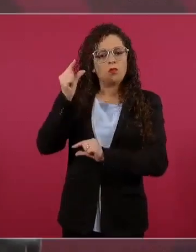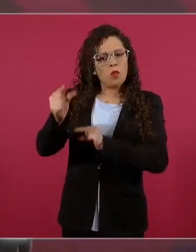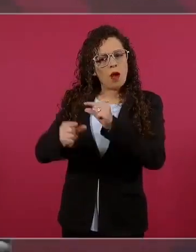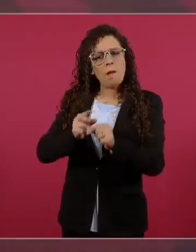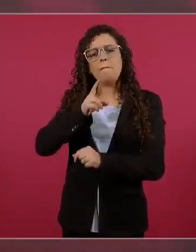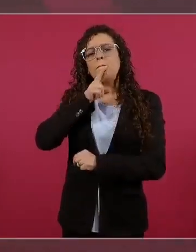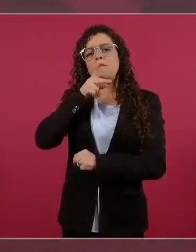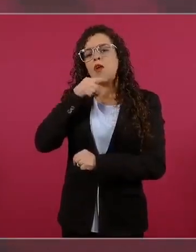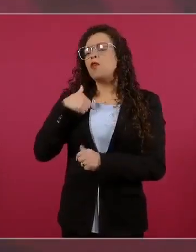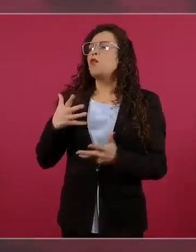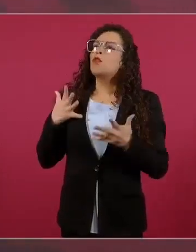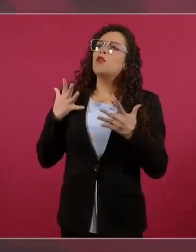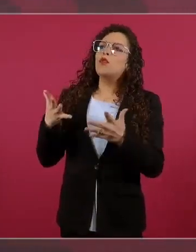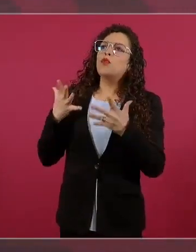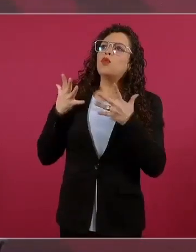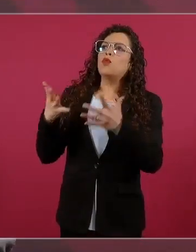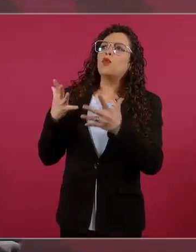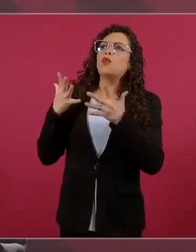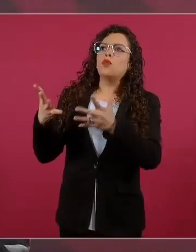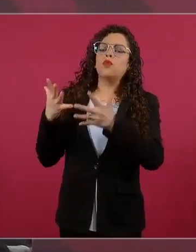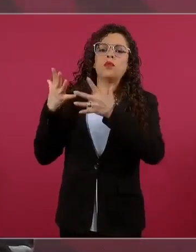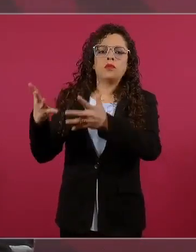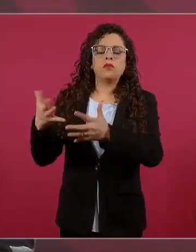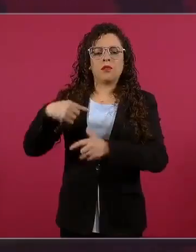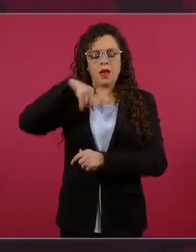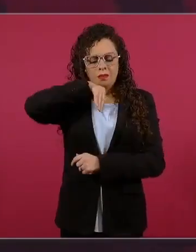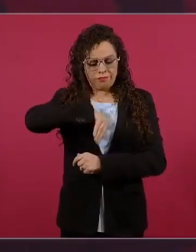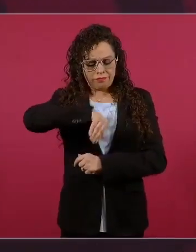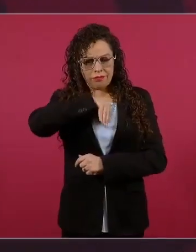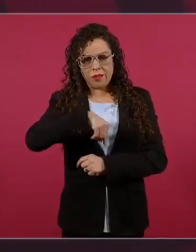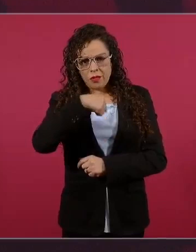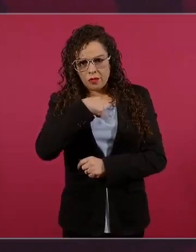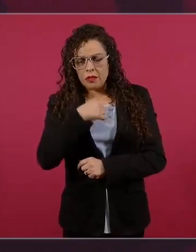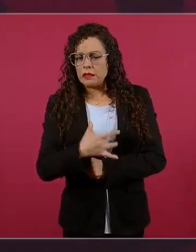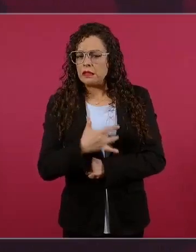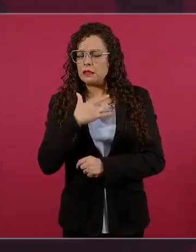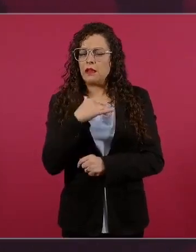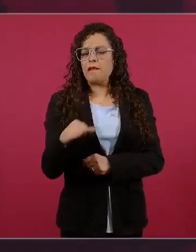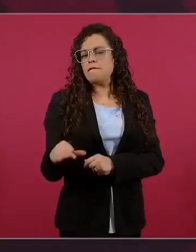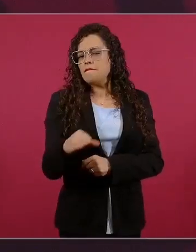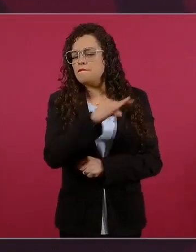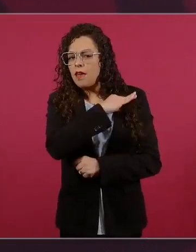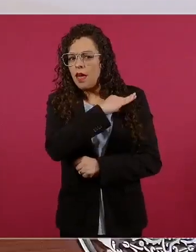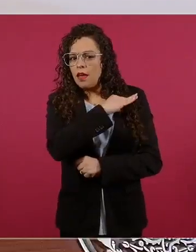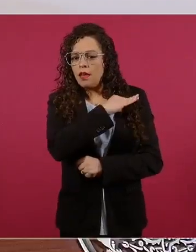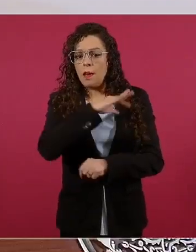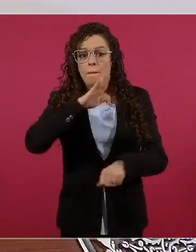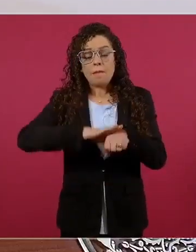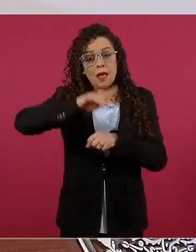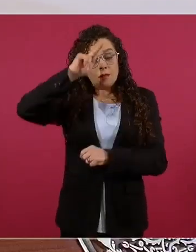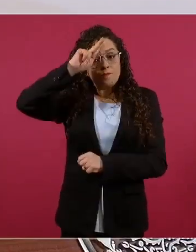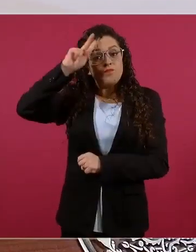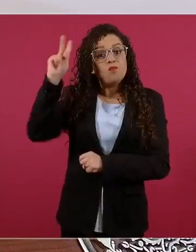que no va a agravarse la situación. No creo